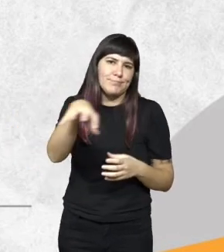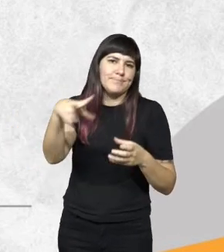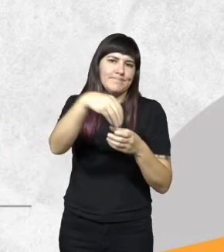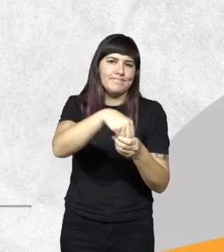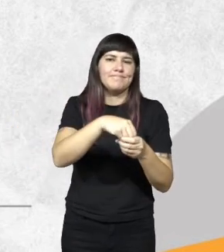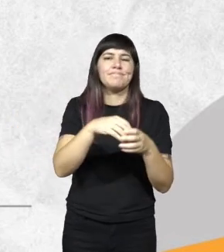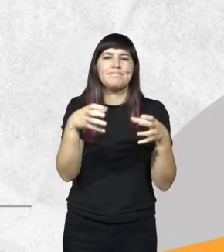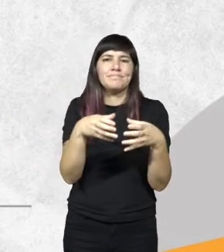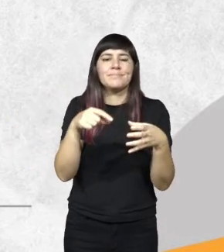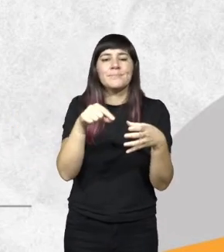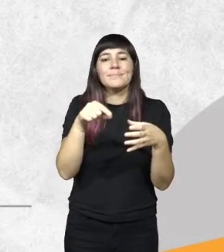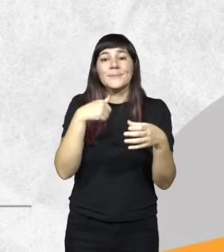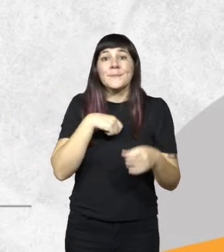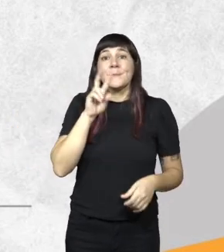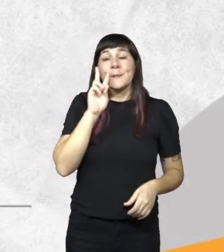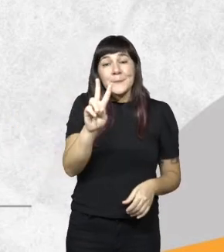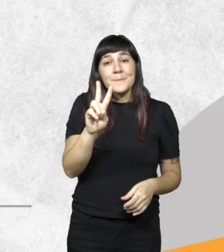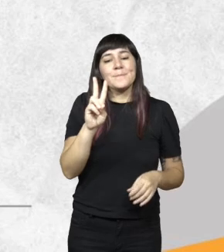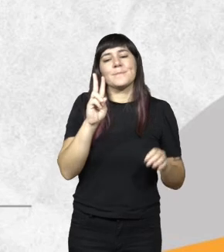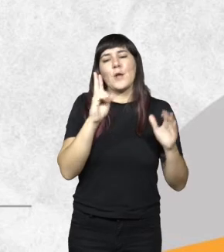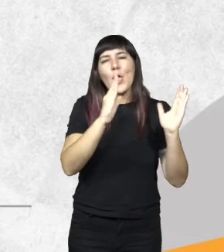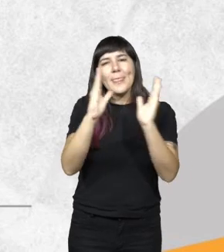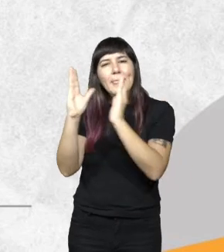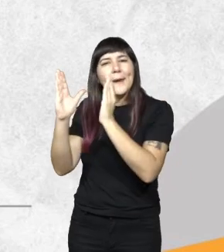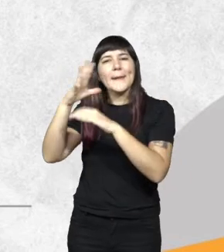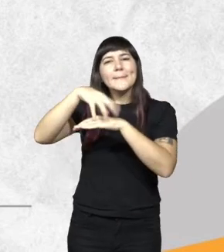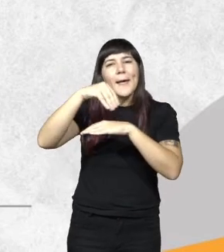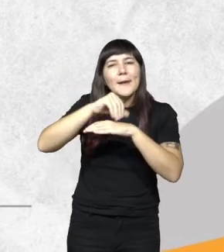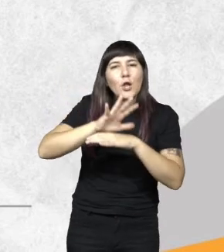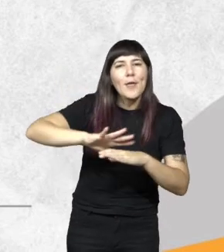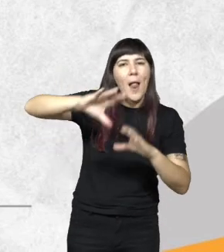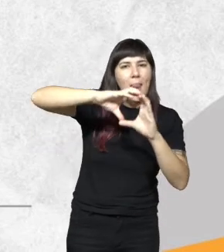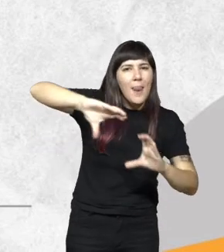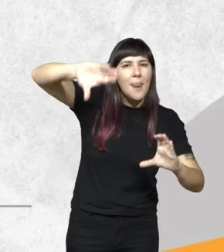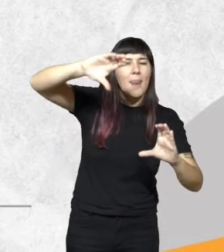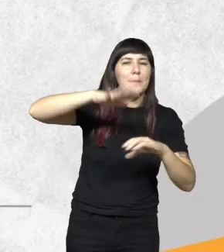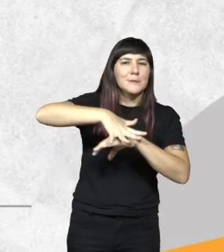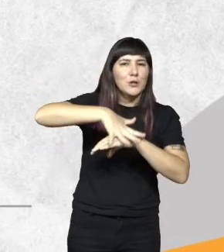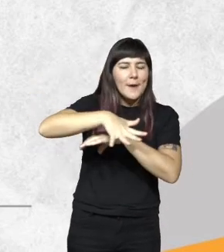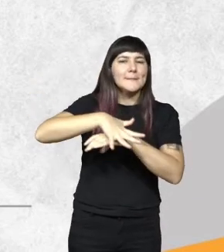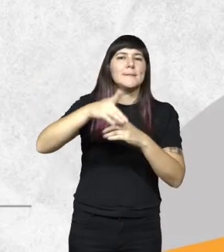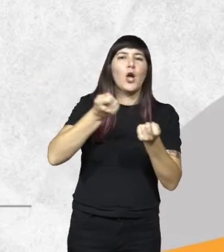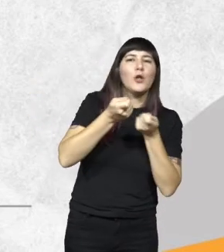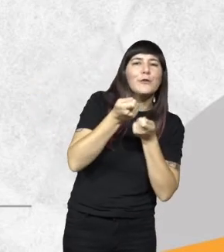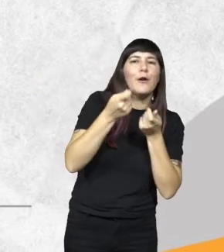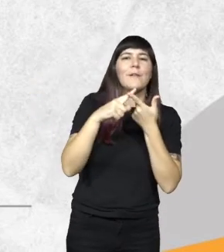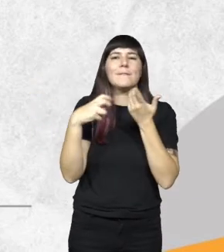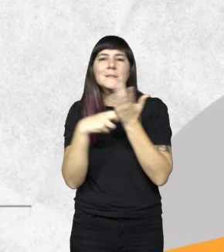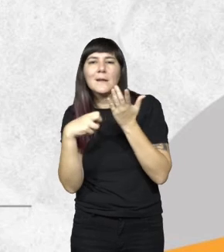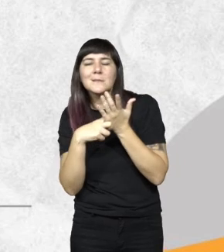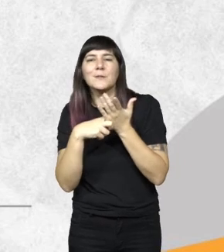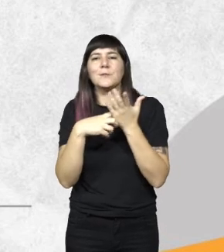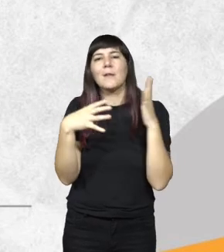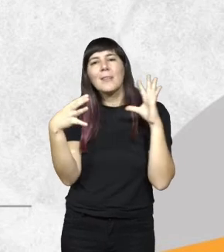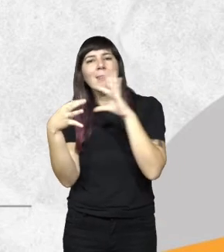acá podemos ver el ordenamiento también territorial integrado a todo el municipio el control la fiscalización las alianzas